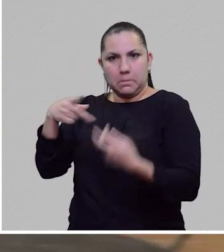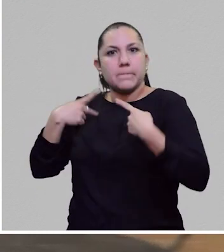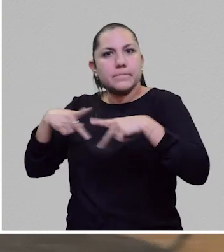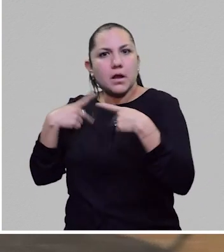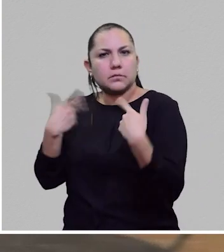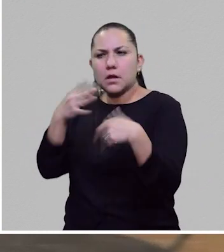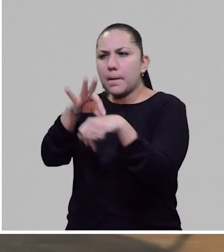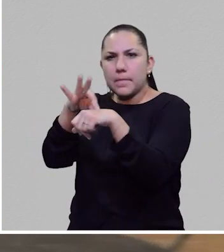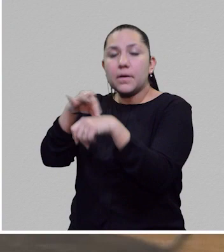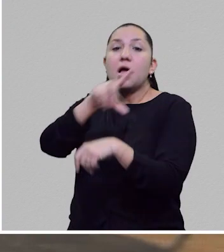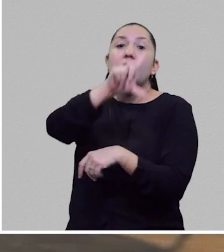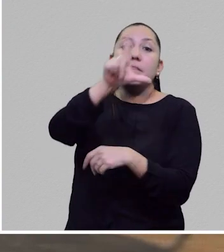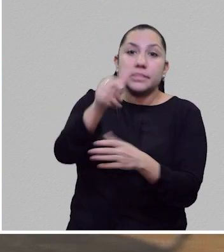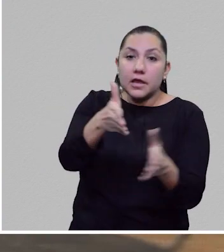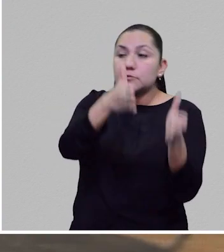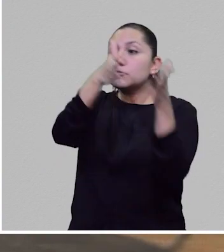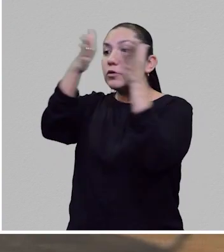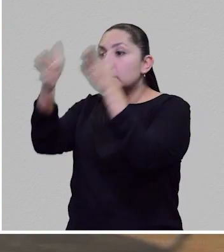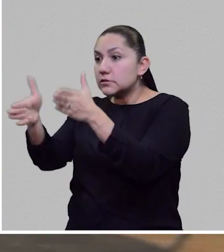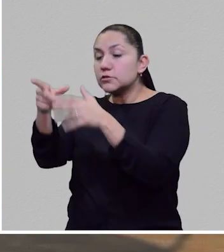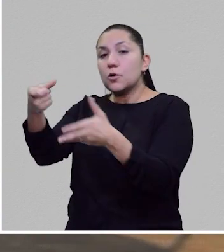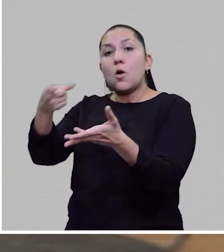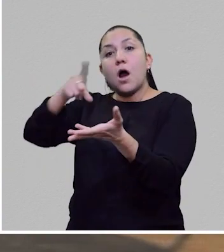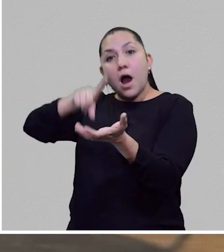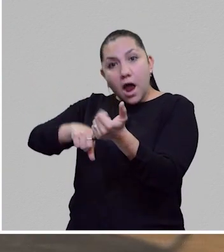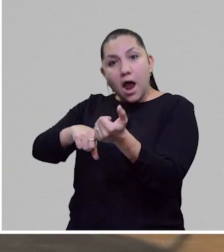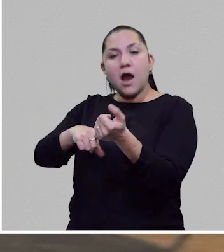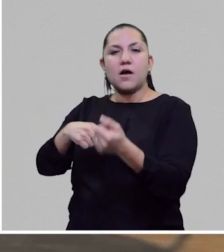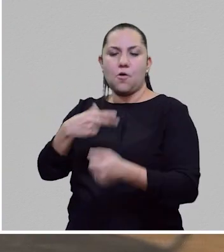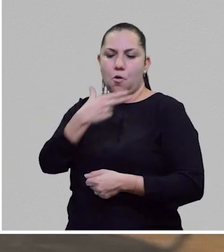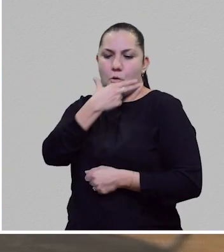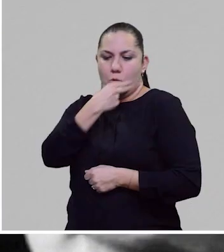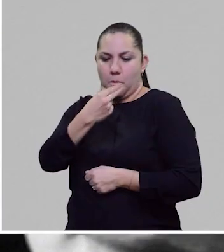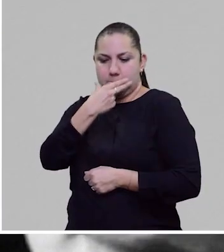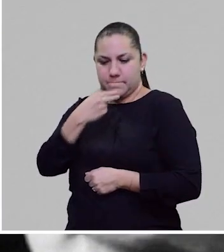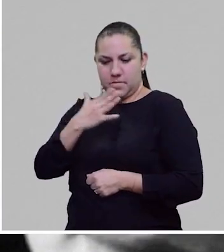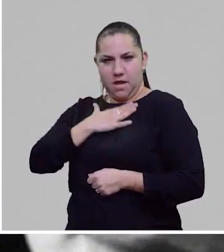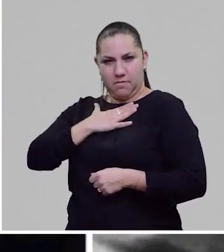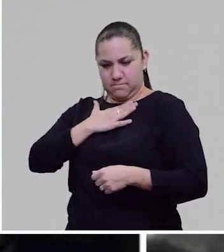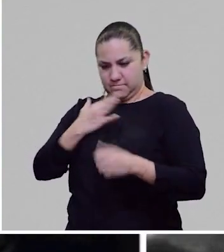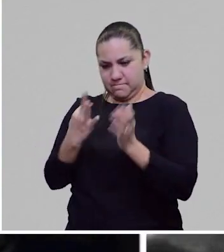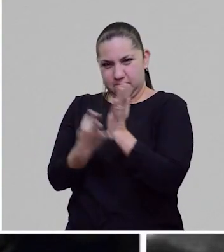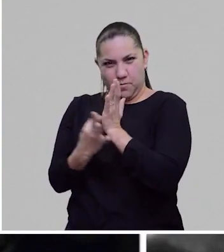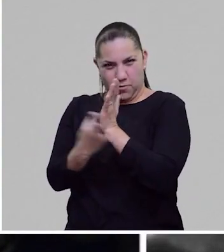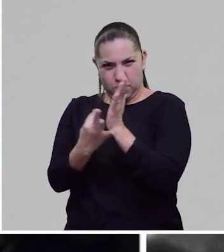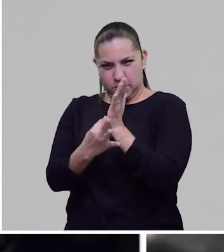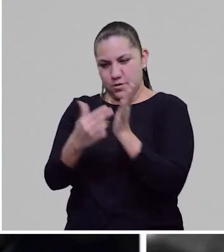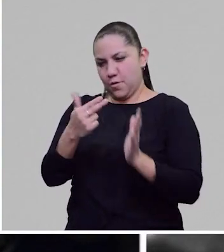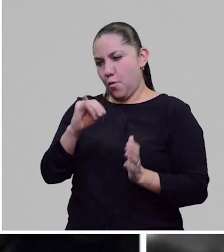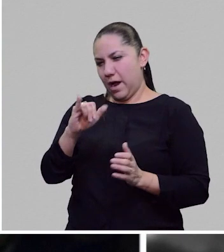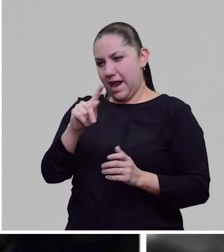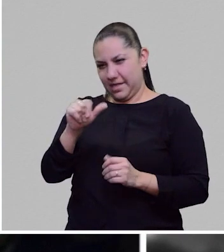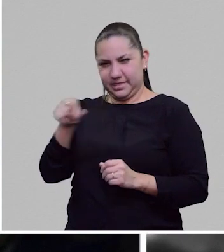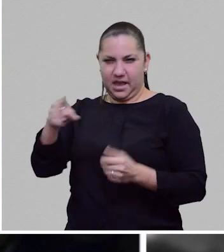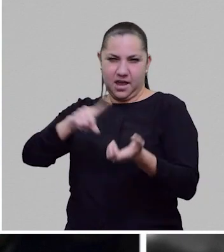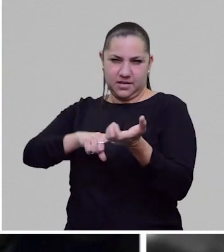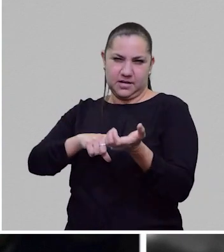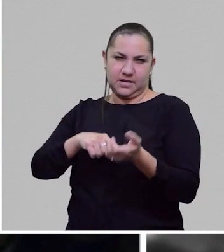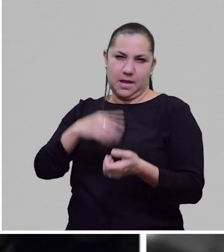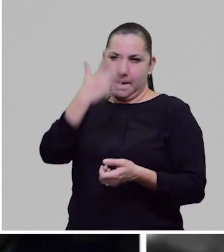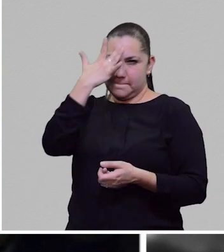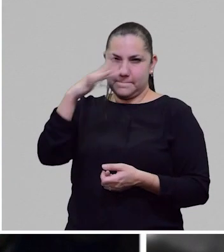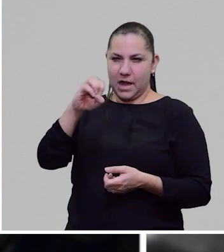vago de Oz, eso es ya mil novecientos, Pinocho es mil ochocientos sesenta y tantos, mil novecientos el hombre de hojalata, el mago de Oz,